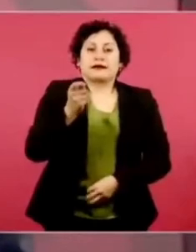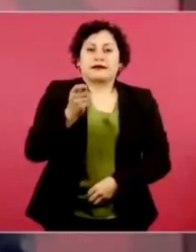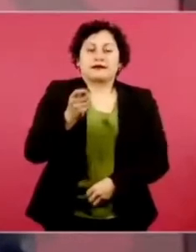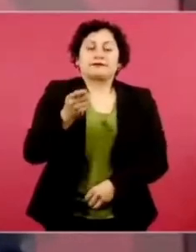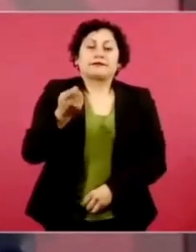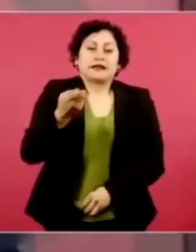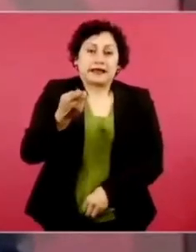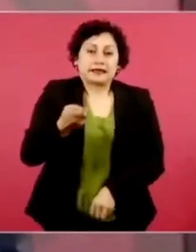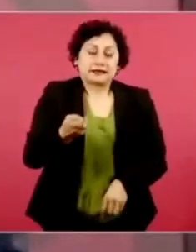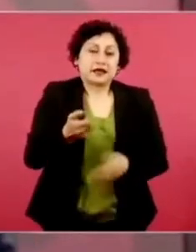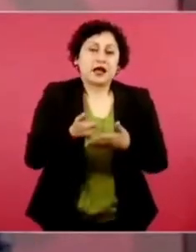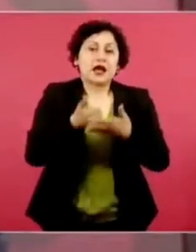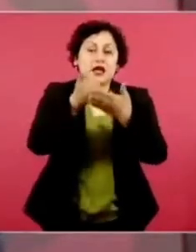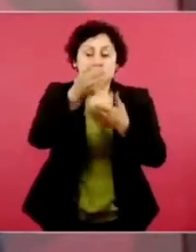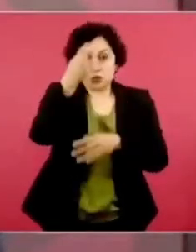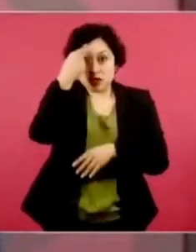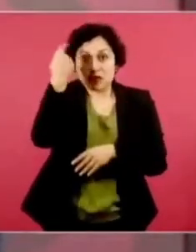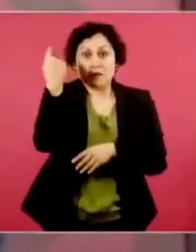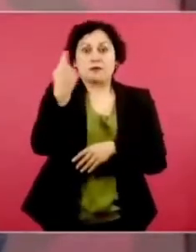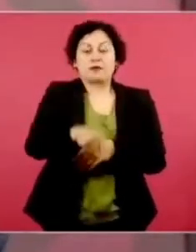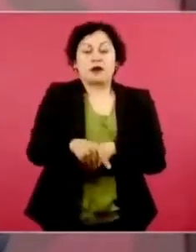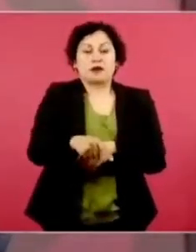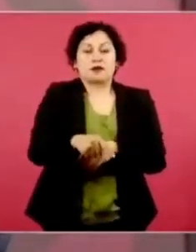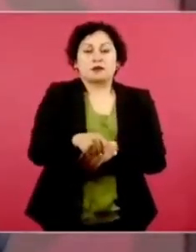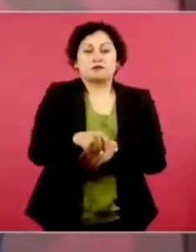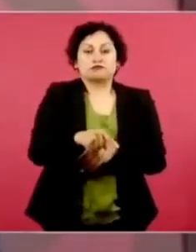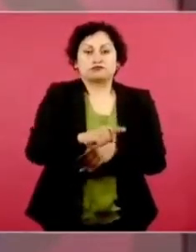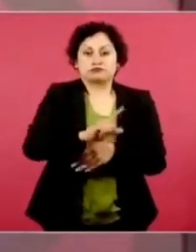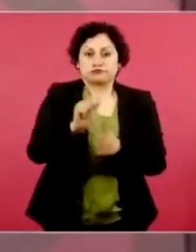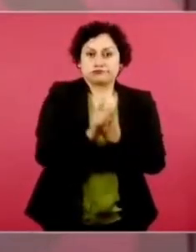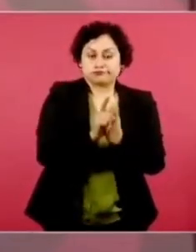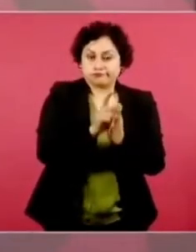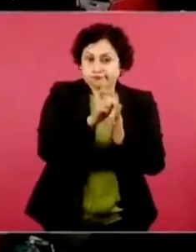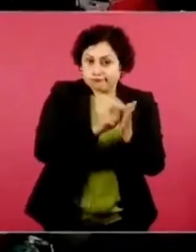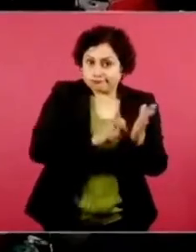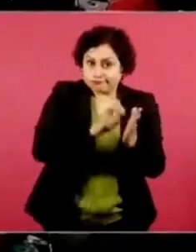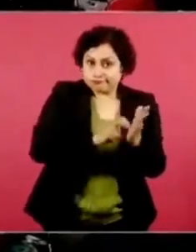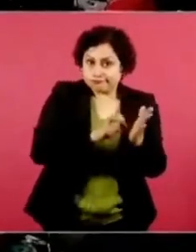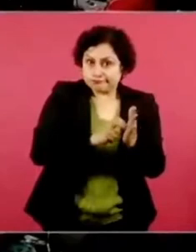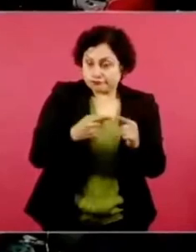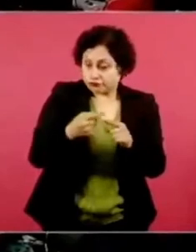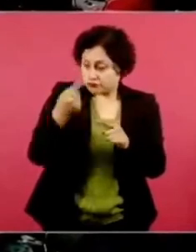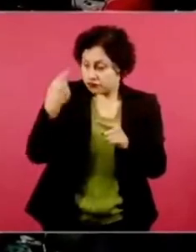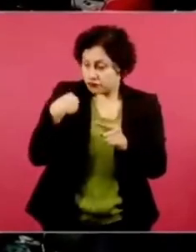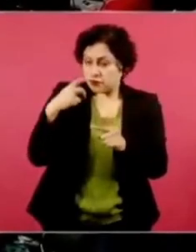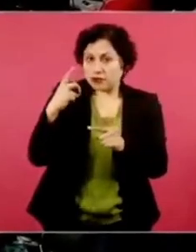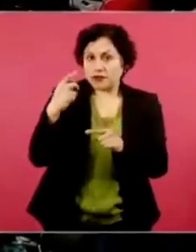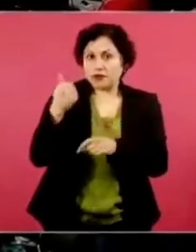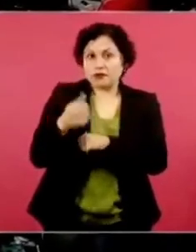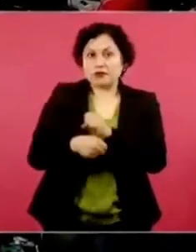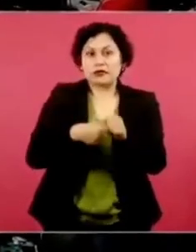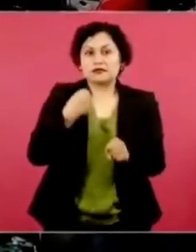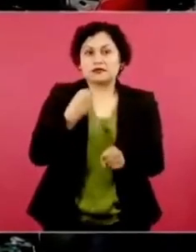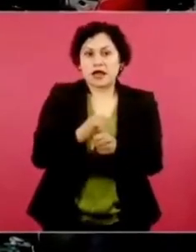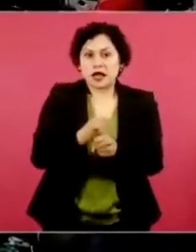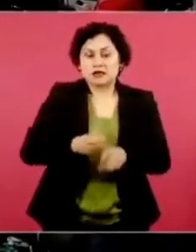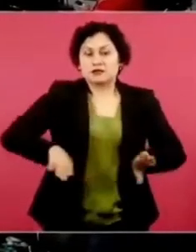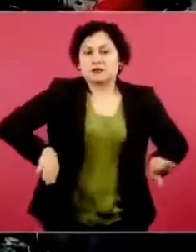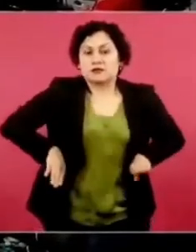en los últimos 36 años de neoliberalismo